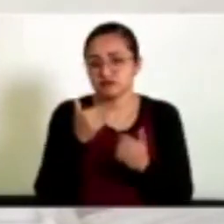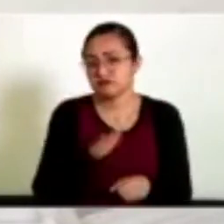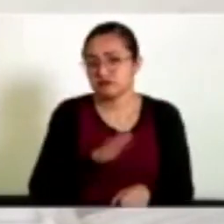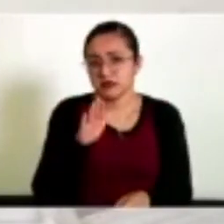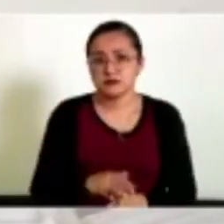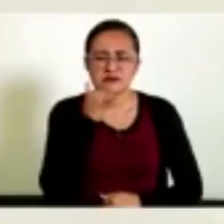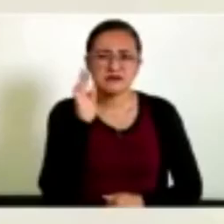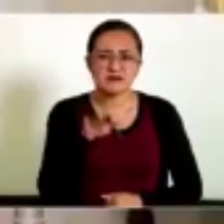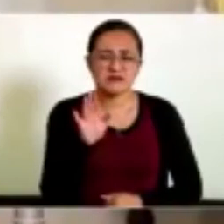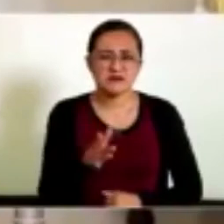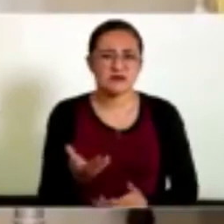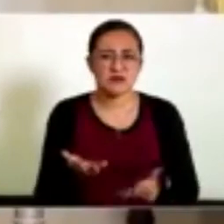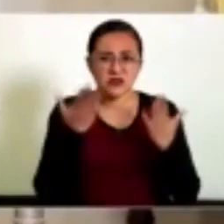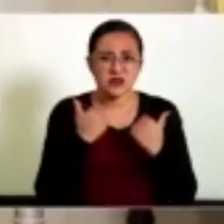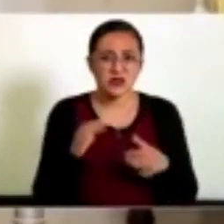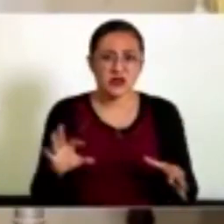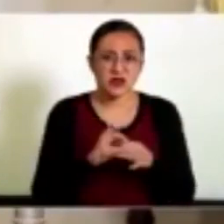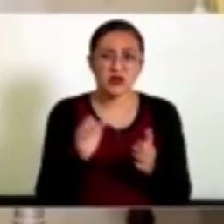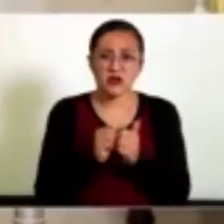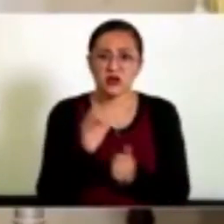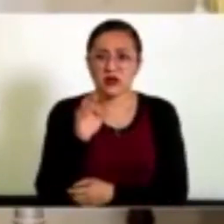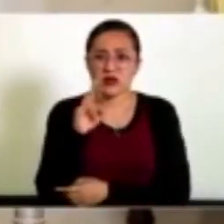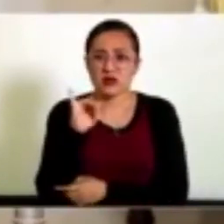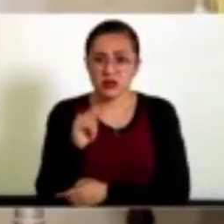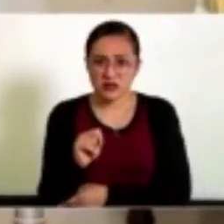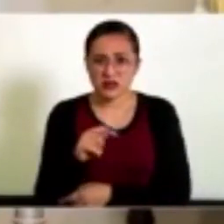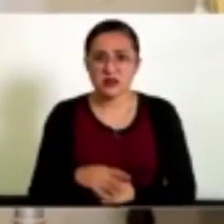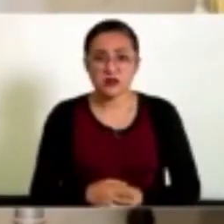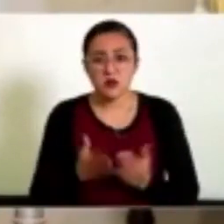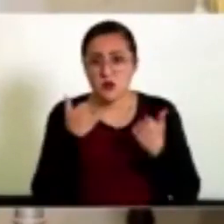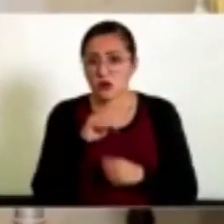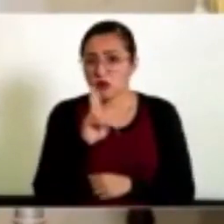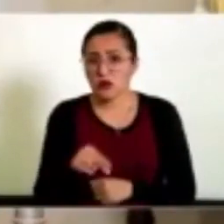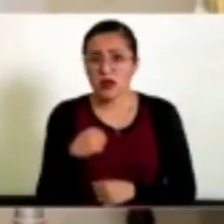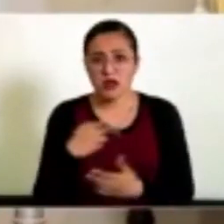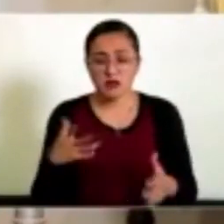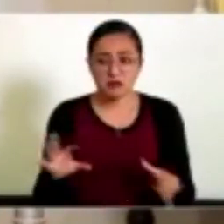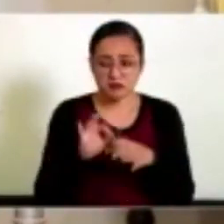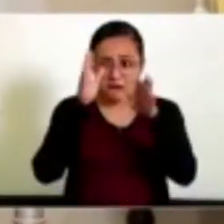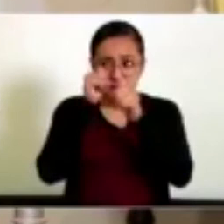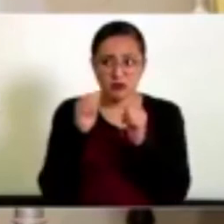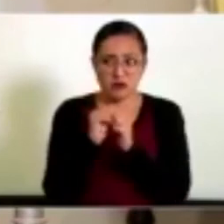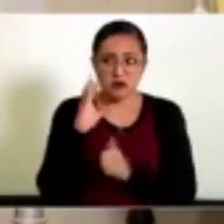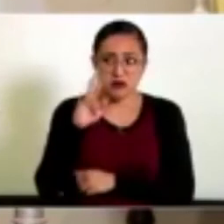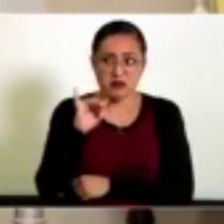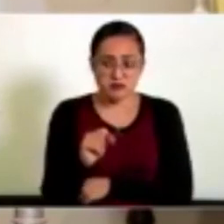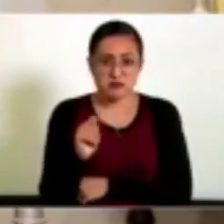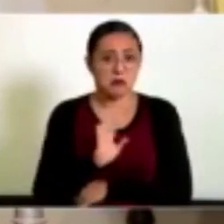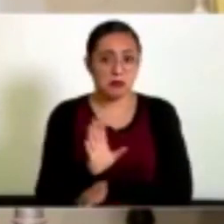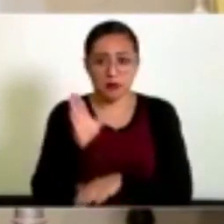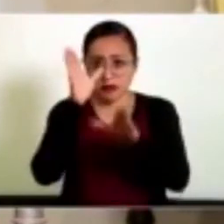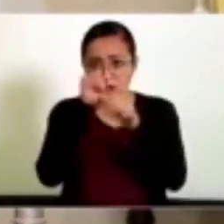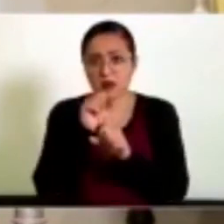de COVID. No hay convenio con CRIP. Nunca se construyó un convenio con CRIP. ¿De acuerdo?